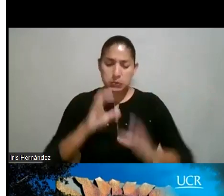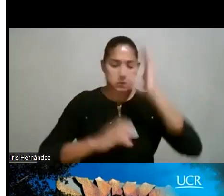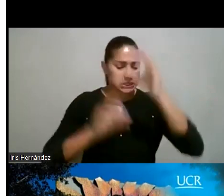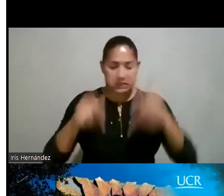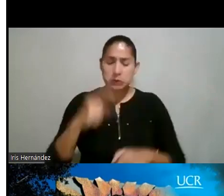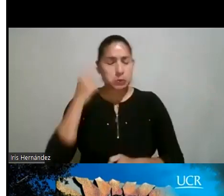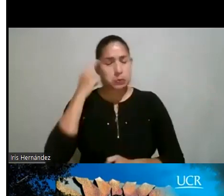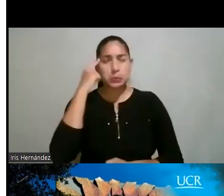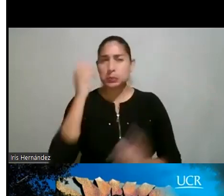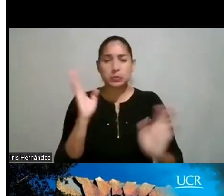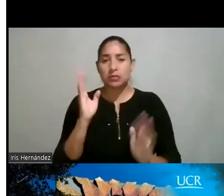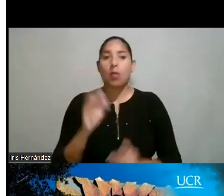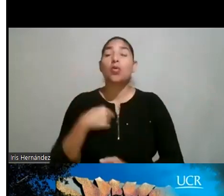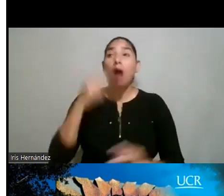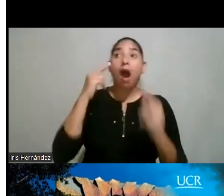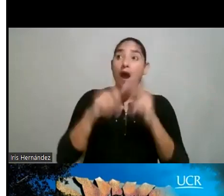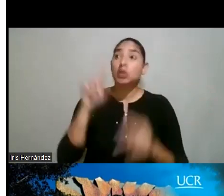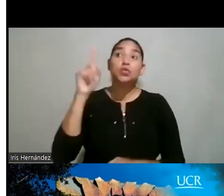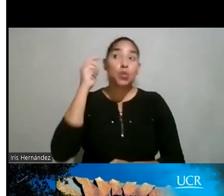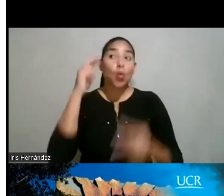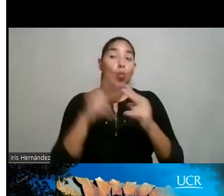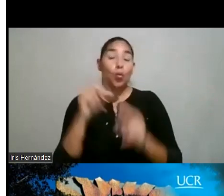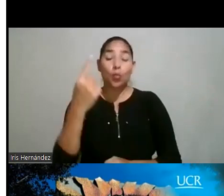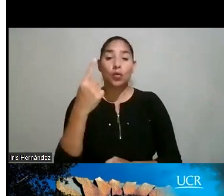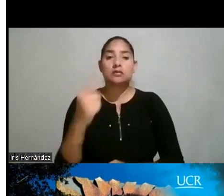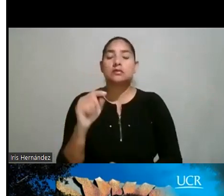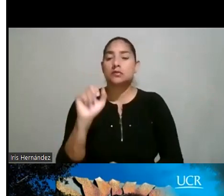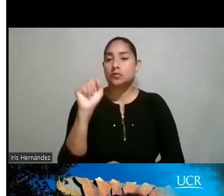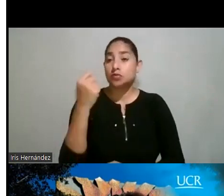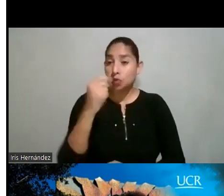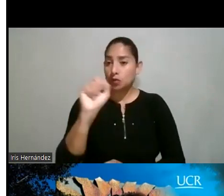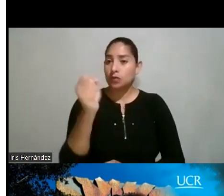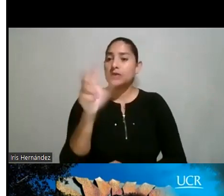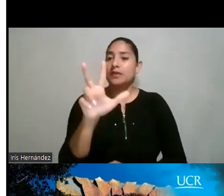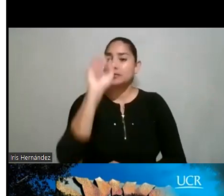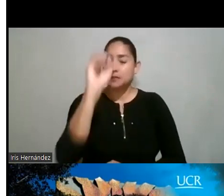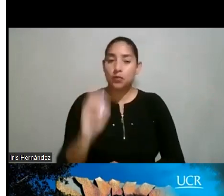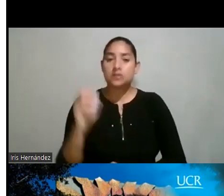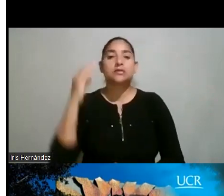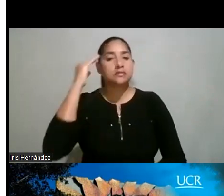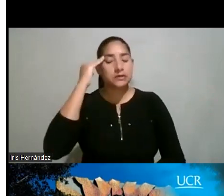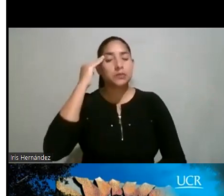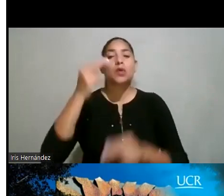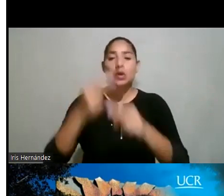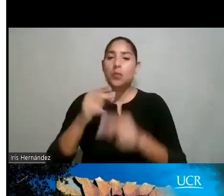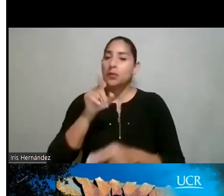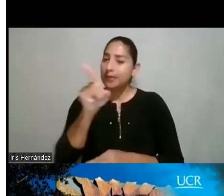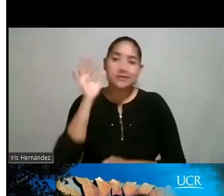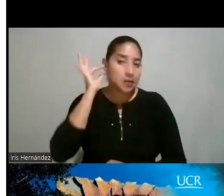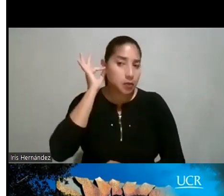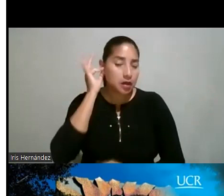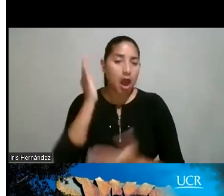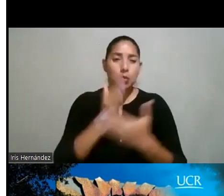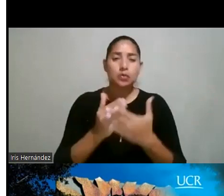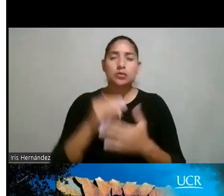quienes dijeron que sí la conocían, solamente el 13% pudo decir bien el nombre. Algunos ahí como medio